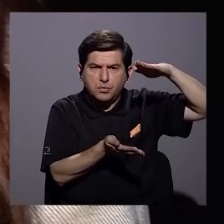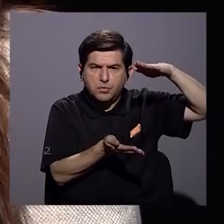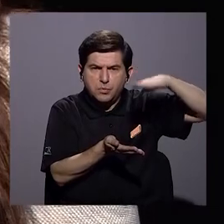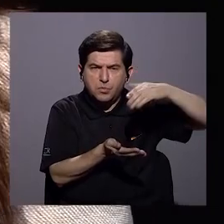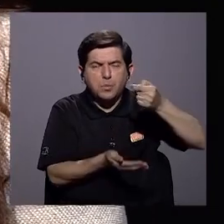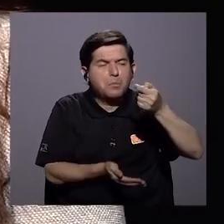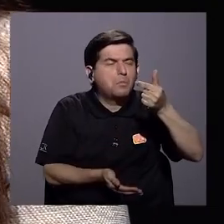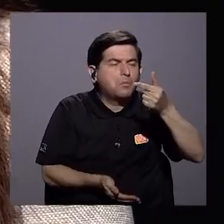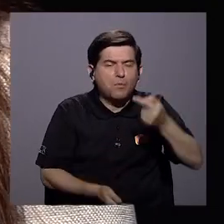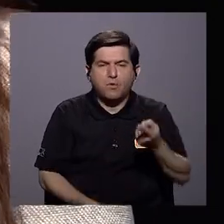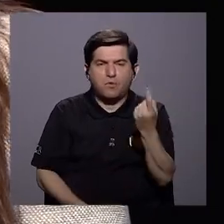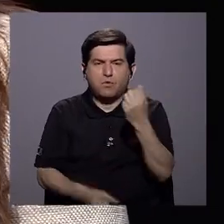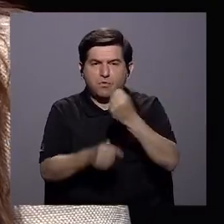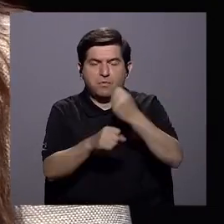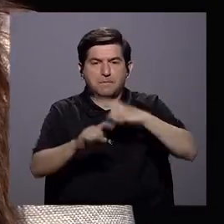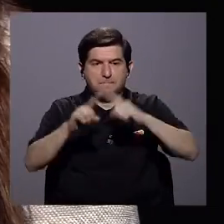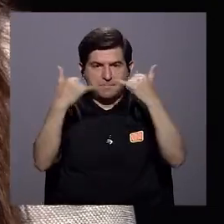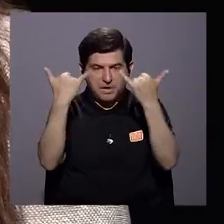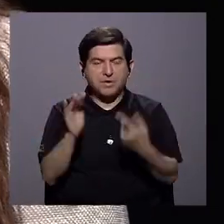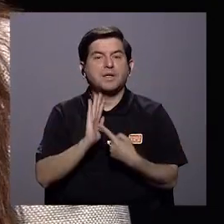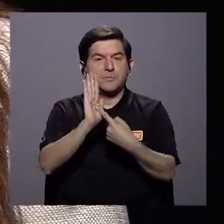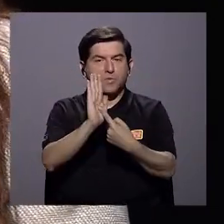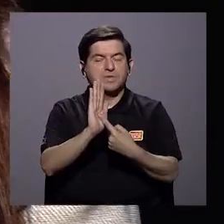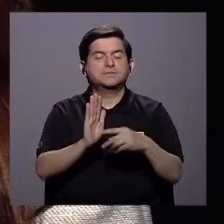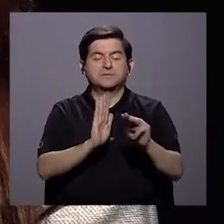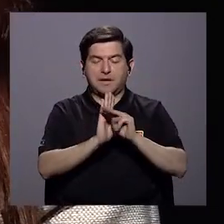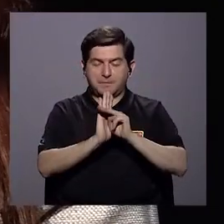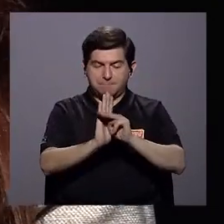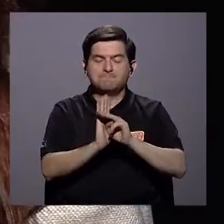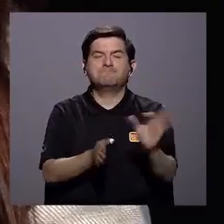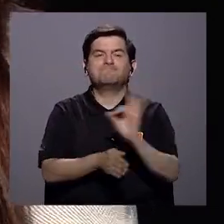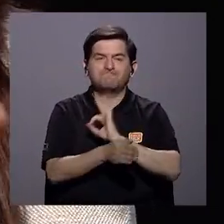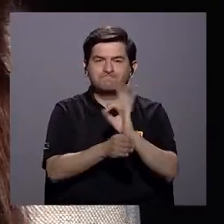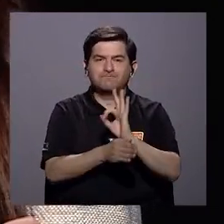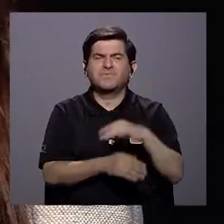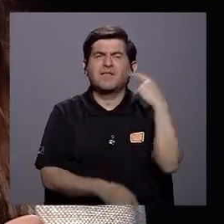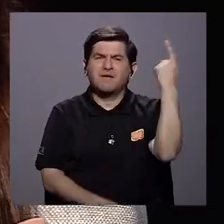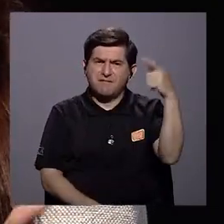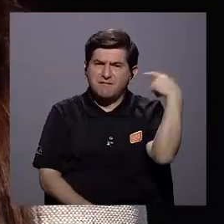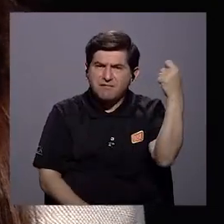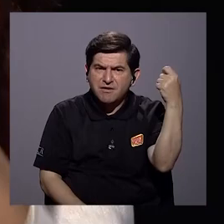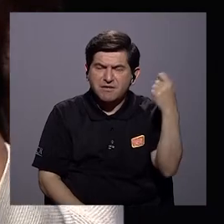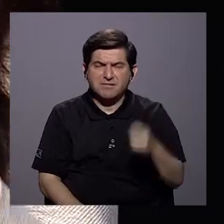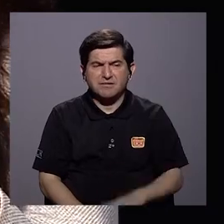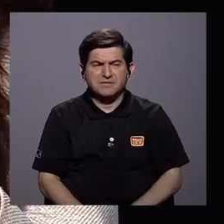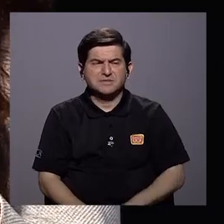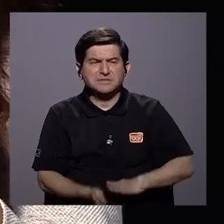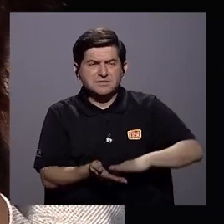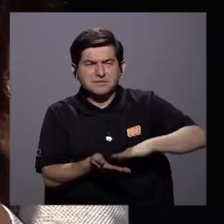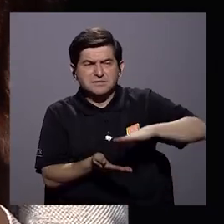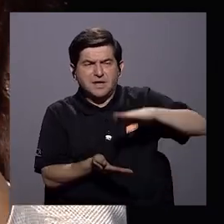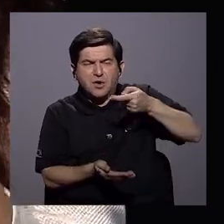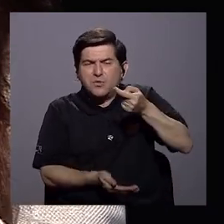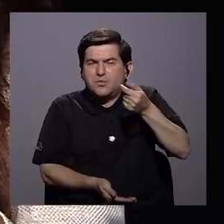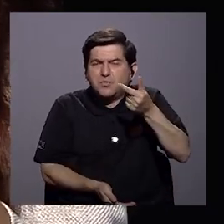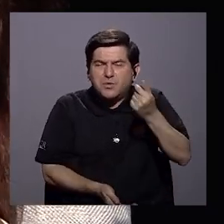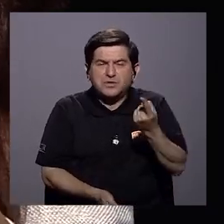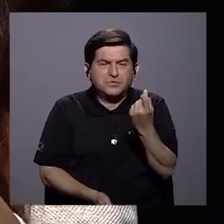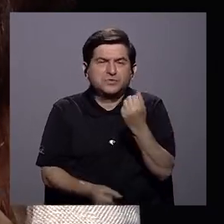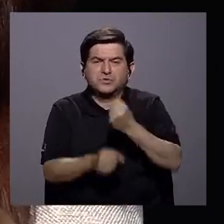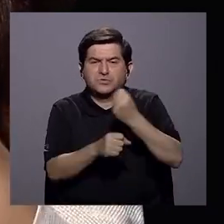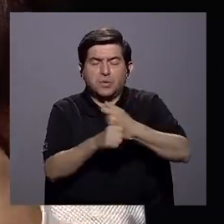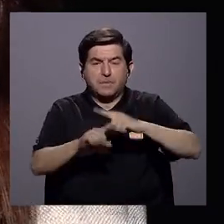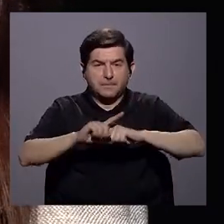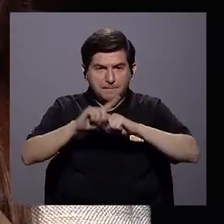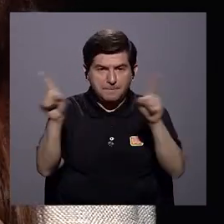ligeramente el desempleo, pero ya es una señal de que el modelo está funcionando. Y en Guanacaste, por ejemplo, aunque aumentó un poquito ligeramente el